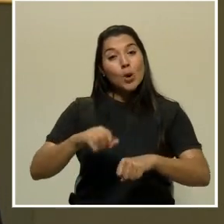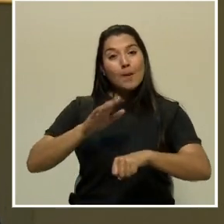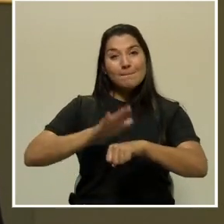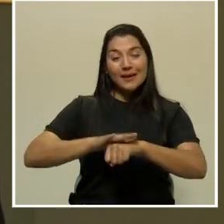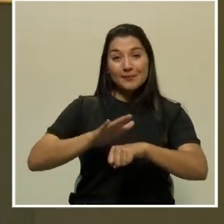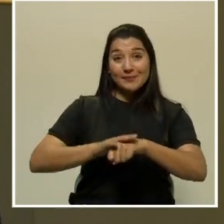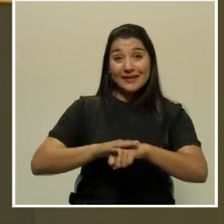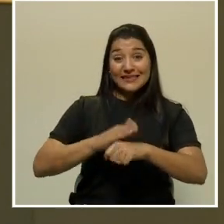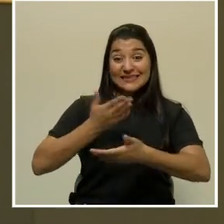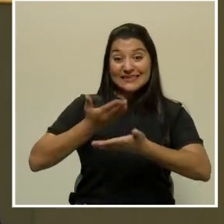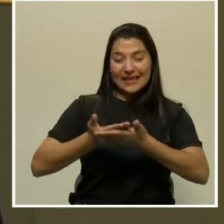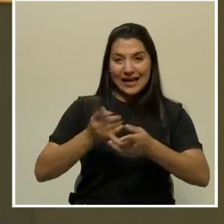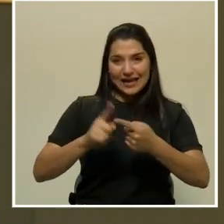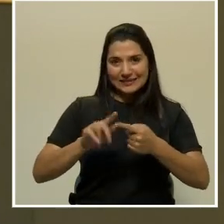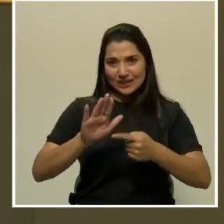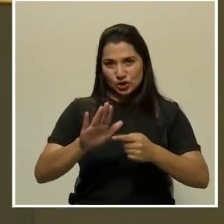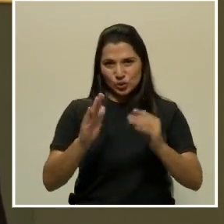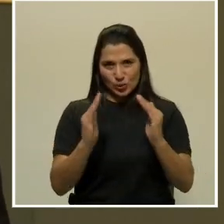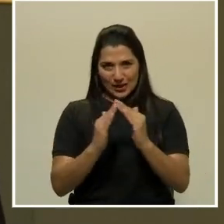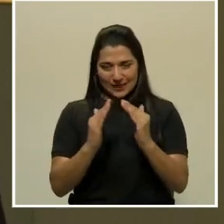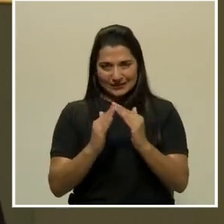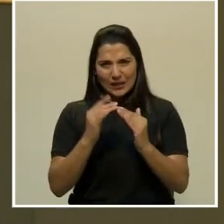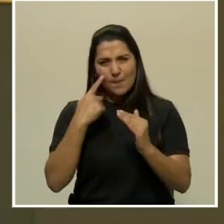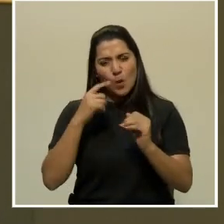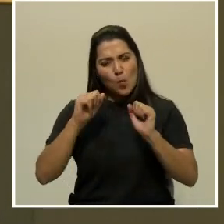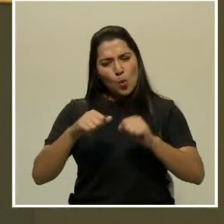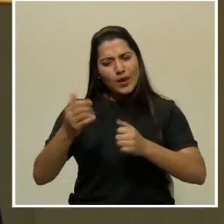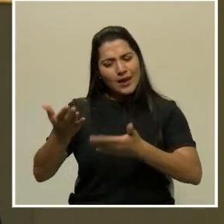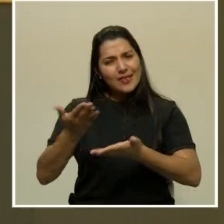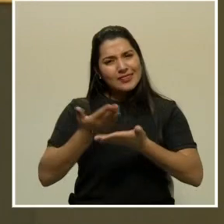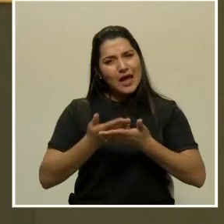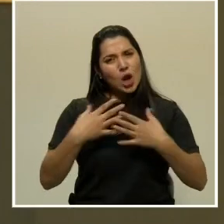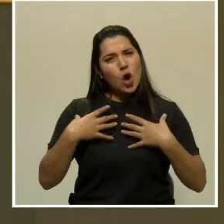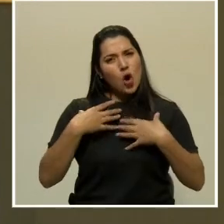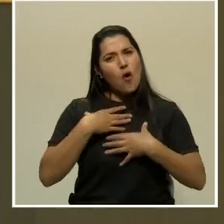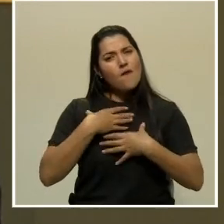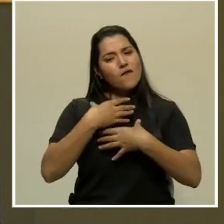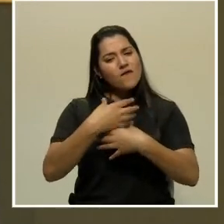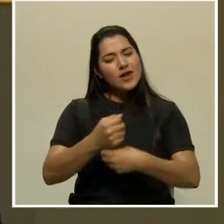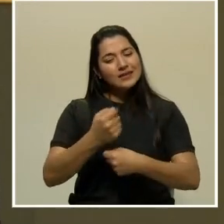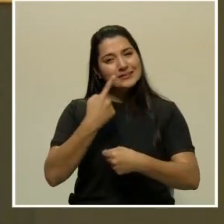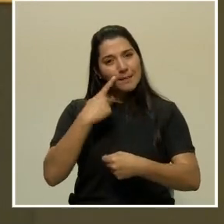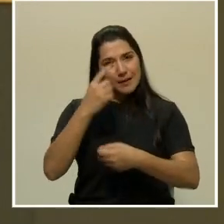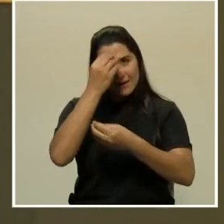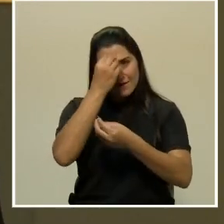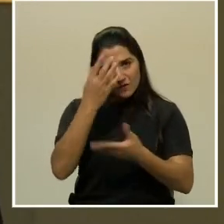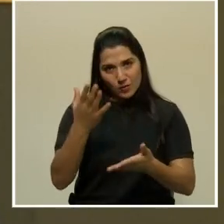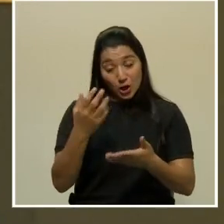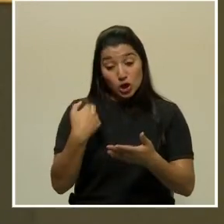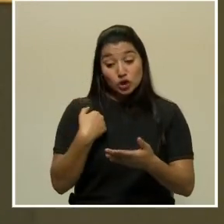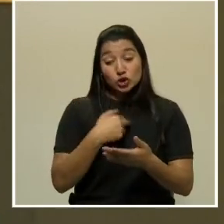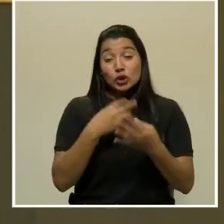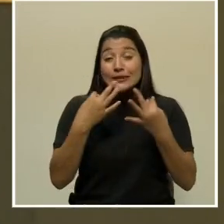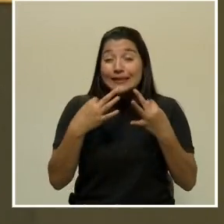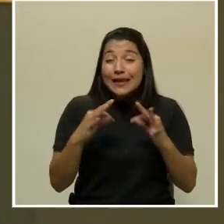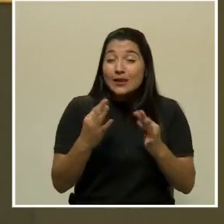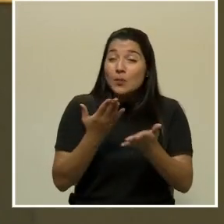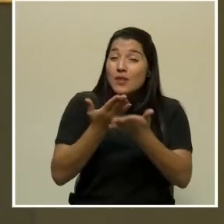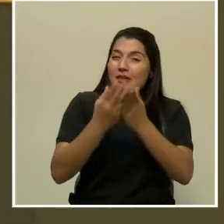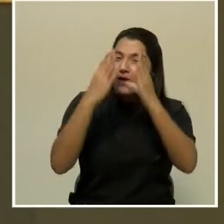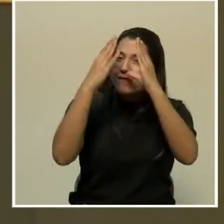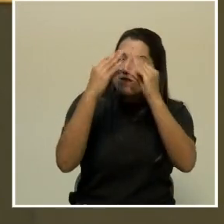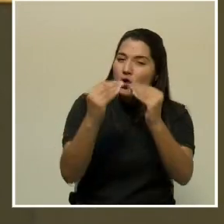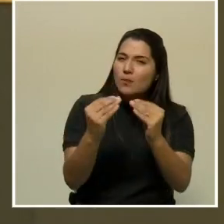entrar a sus casas, por darnos la confianza de informarlo. Tratamos de informarlo con